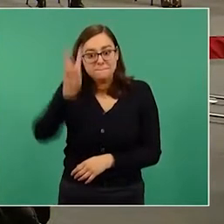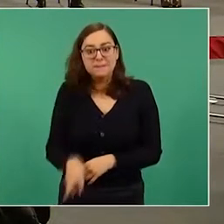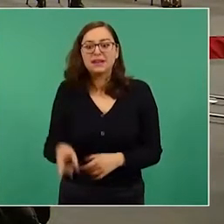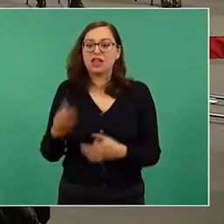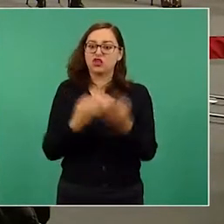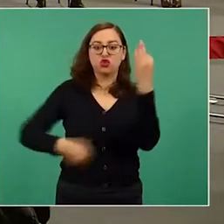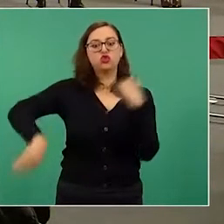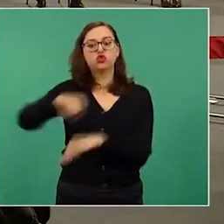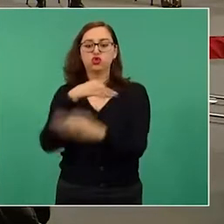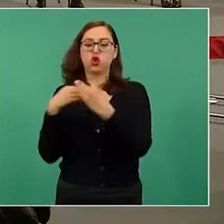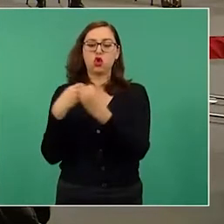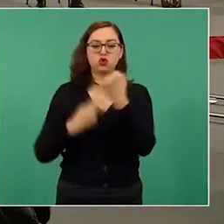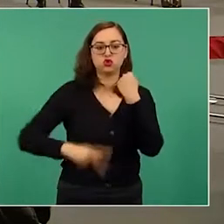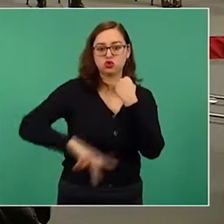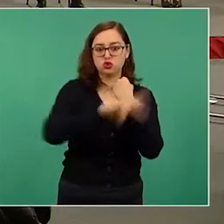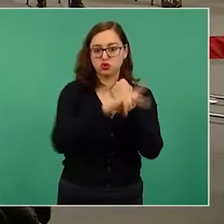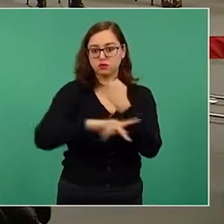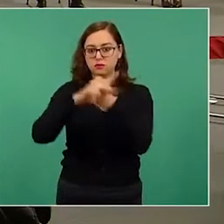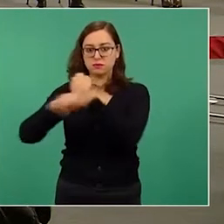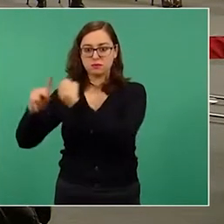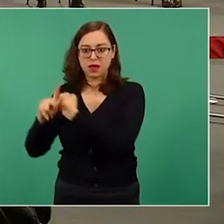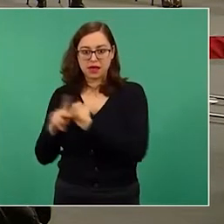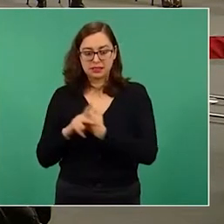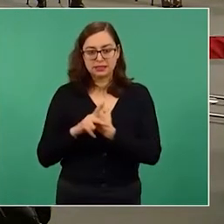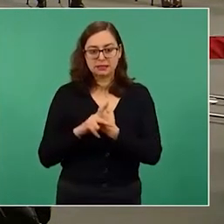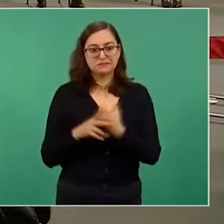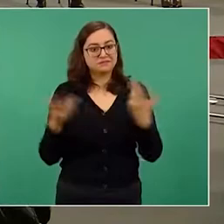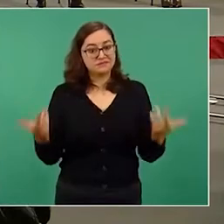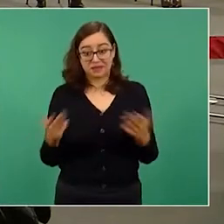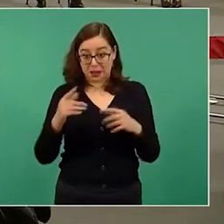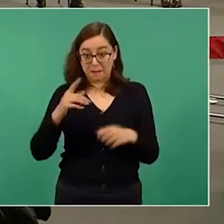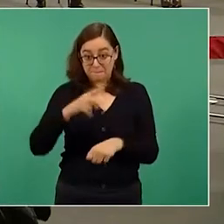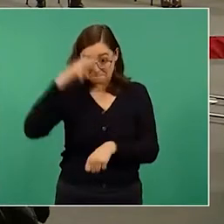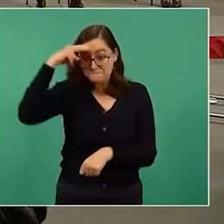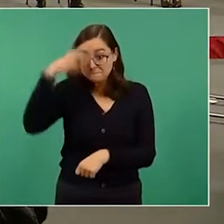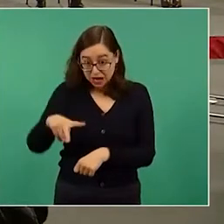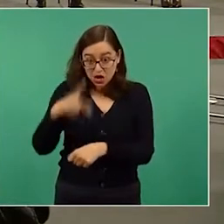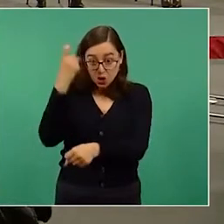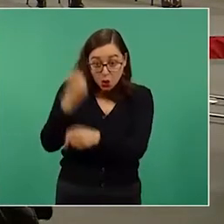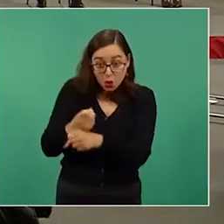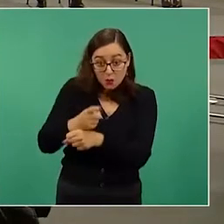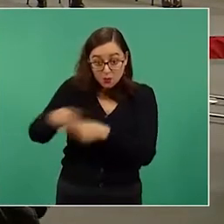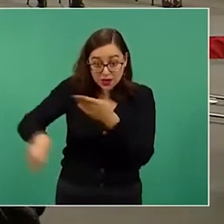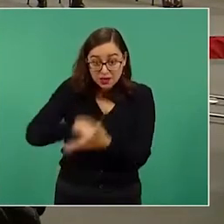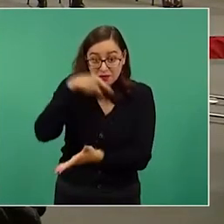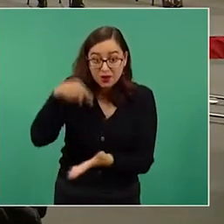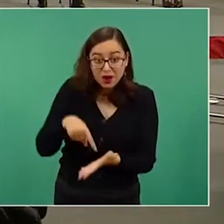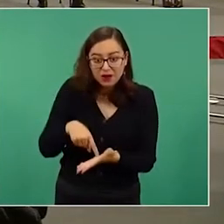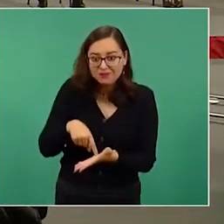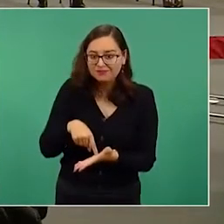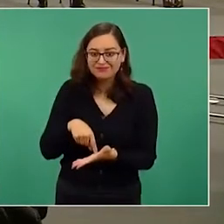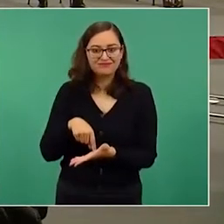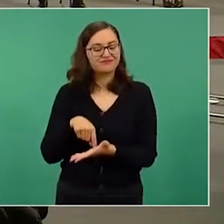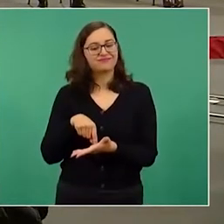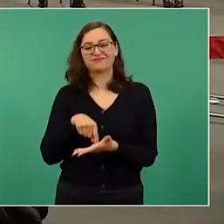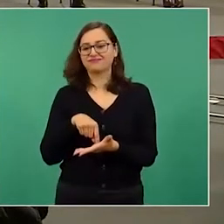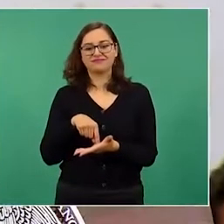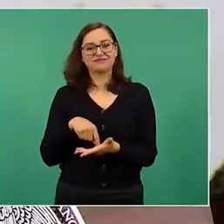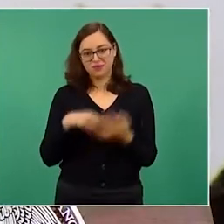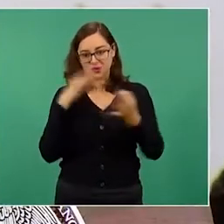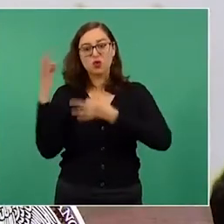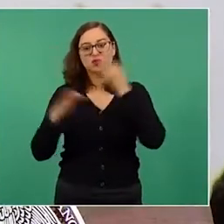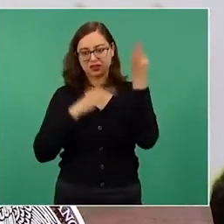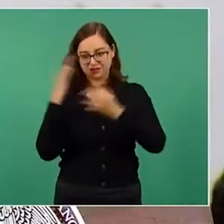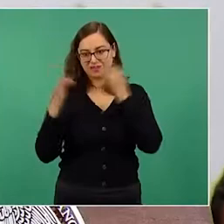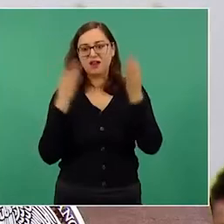con mayor aumento de mortalidad. Y vemos en la siguiente, así se arman las noticias falsas para atacar al gobierno.